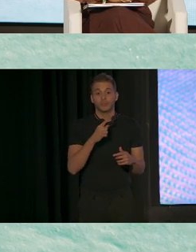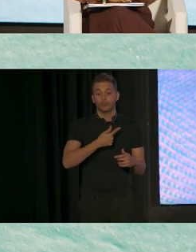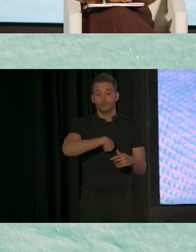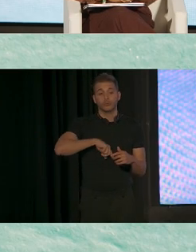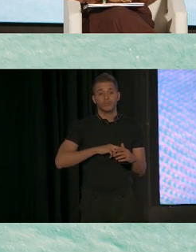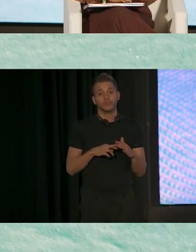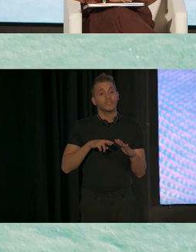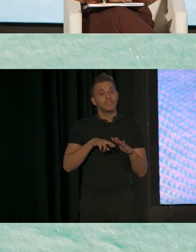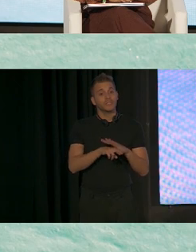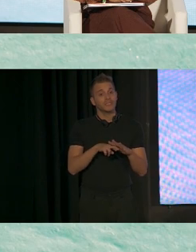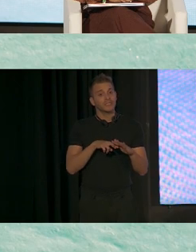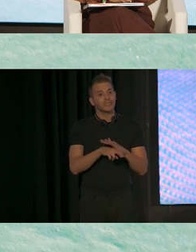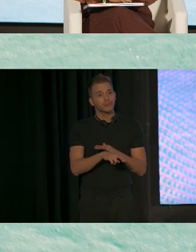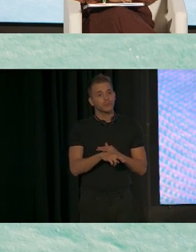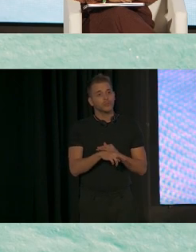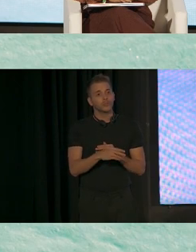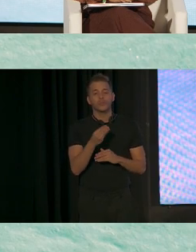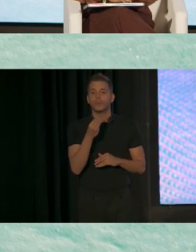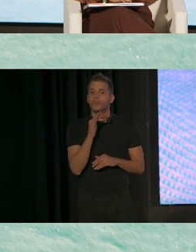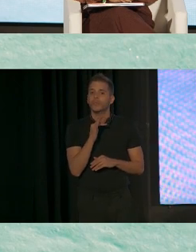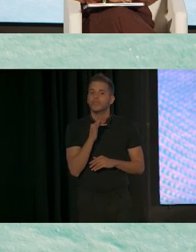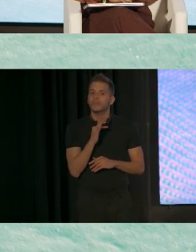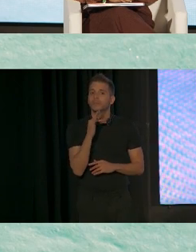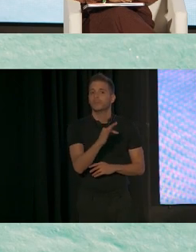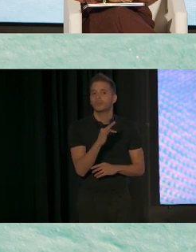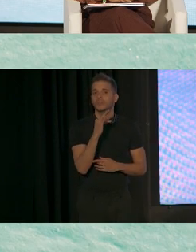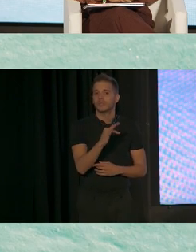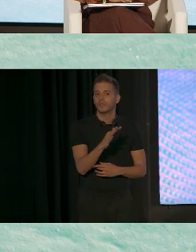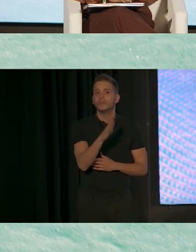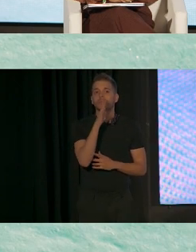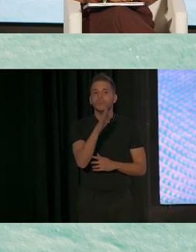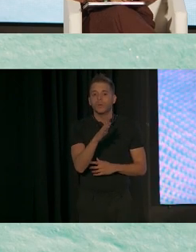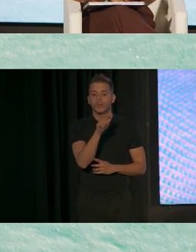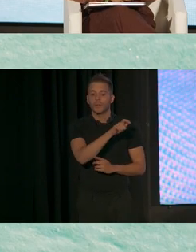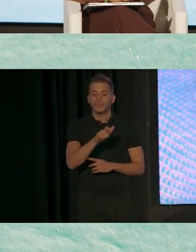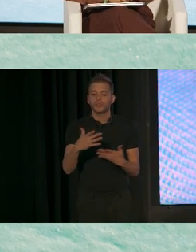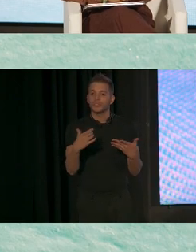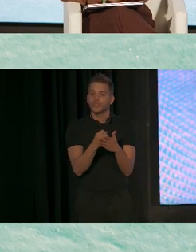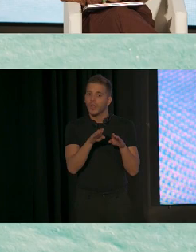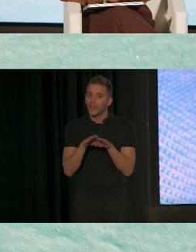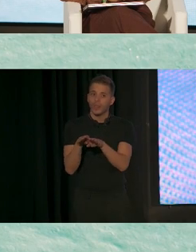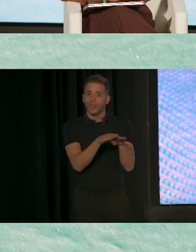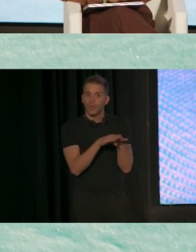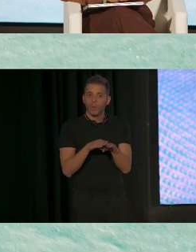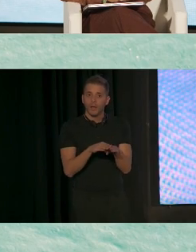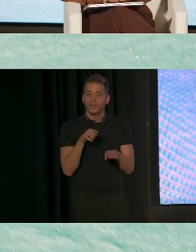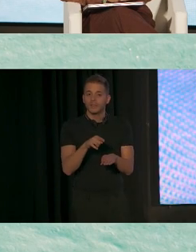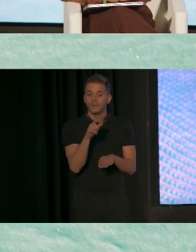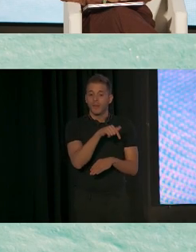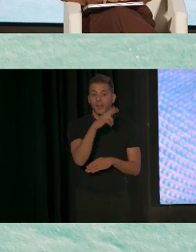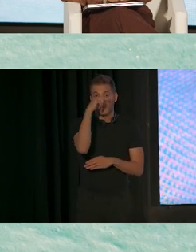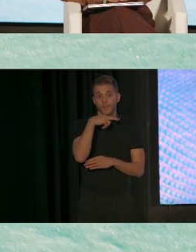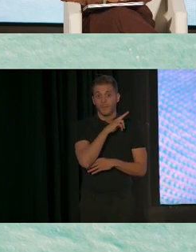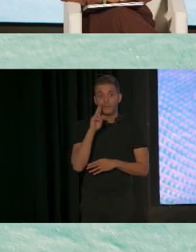inestimable con servir a todas las personas igualmente. Cambian la vida para los padres